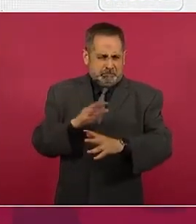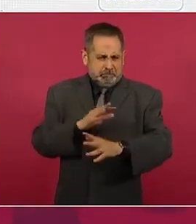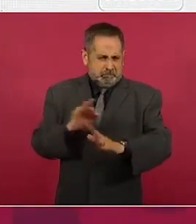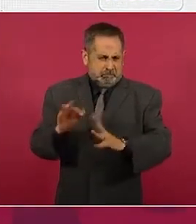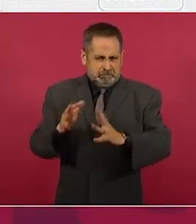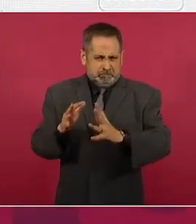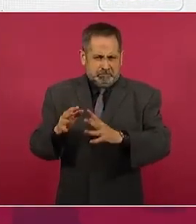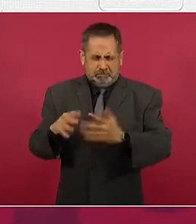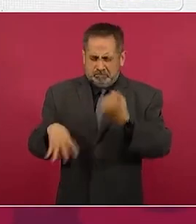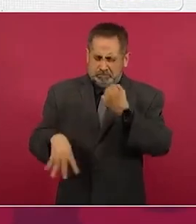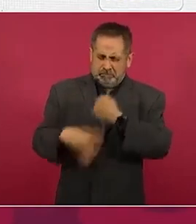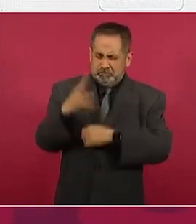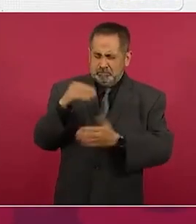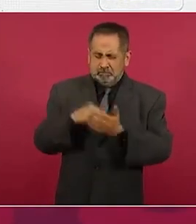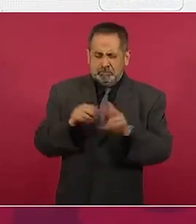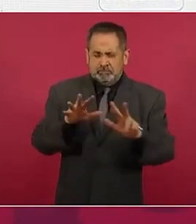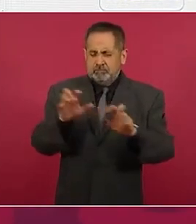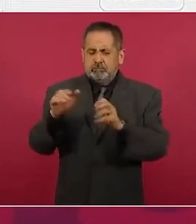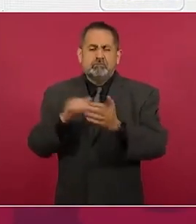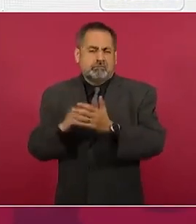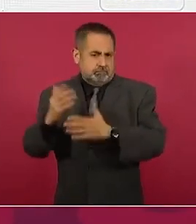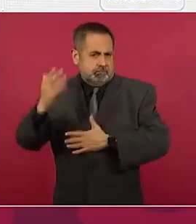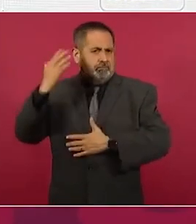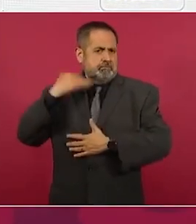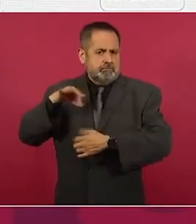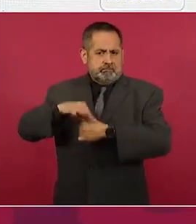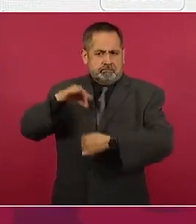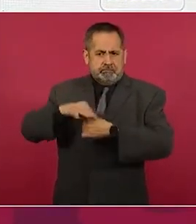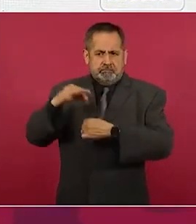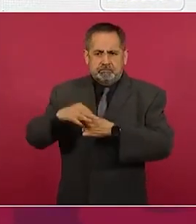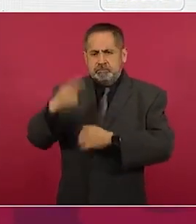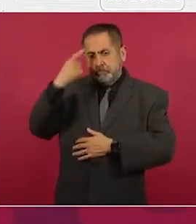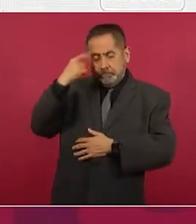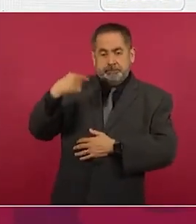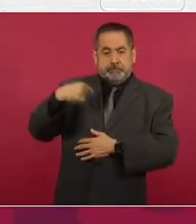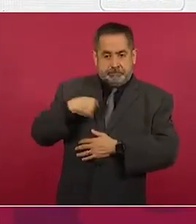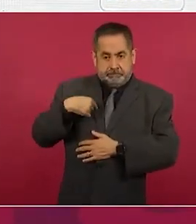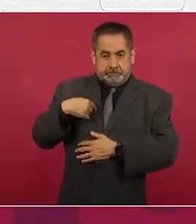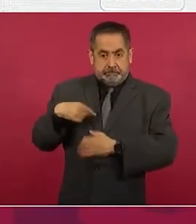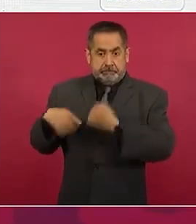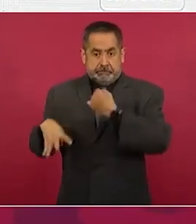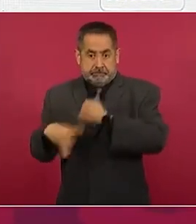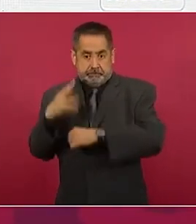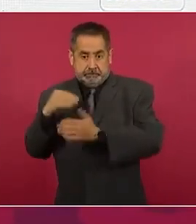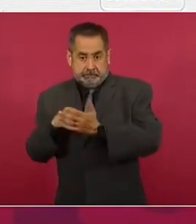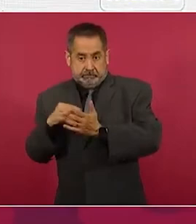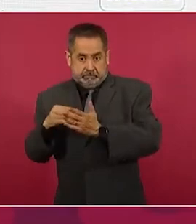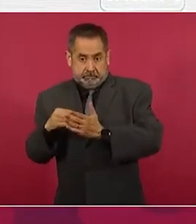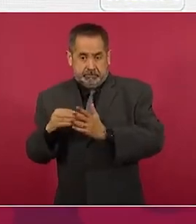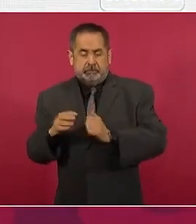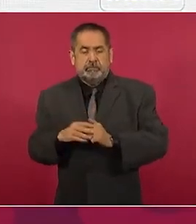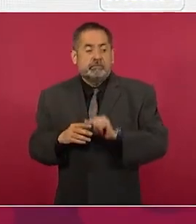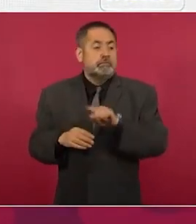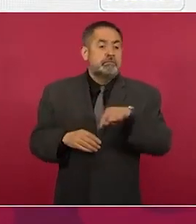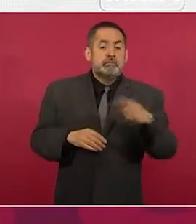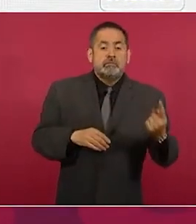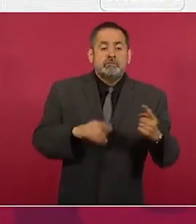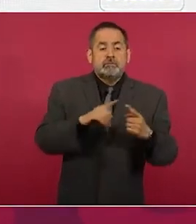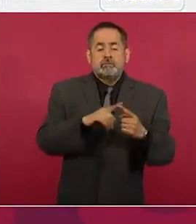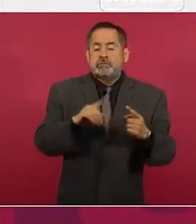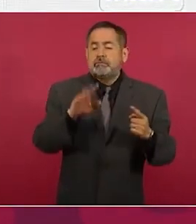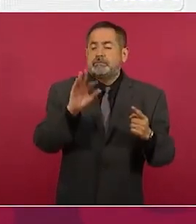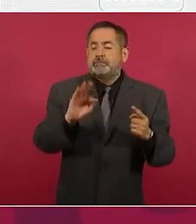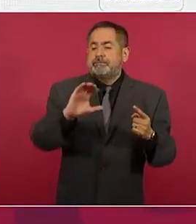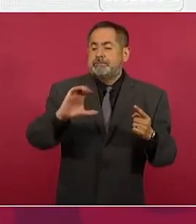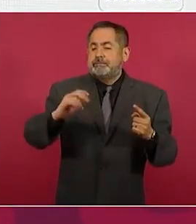Ochocientos mil, y Calderón 15